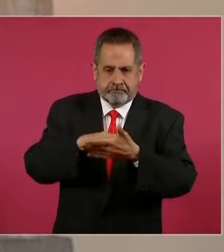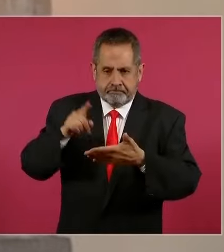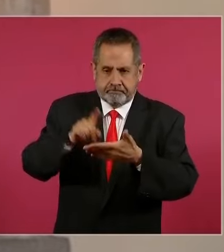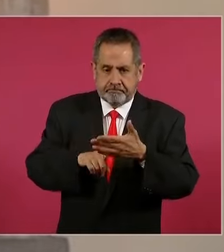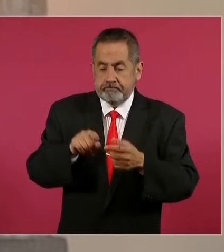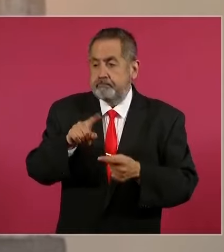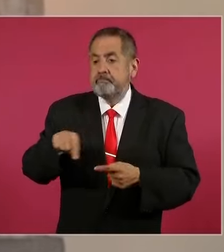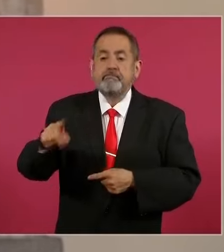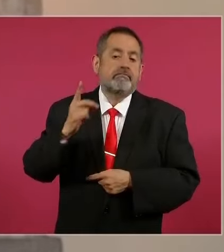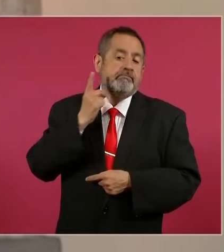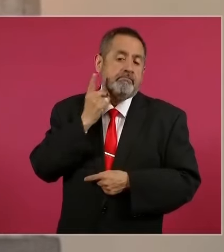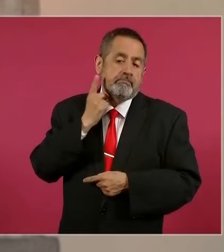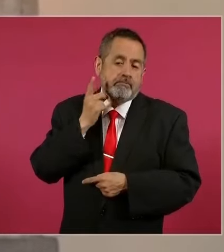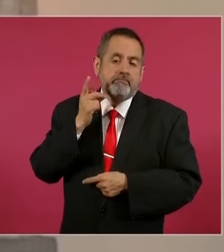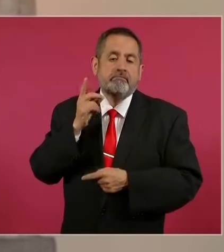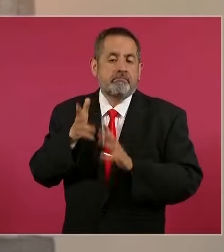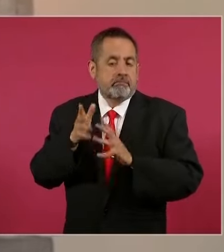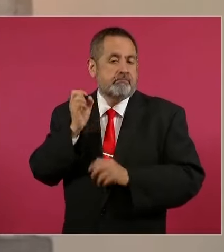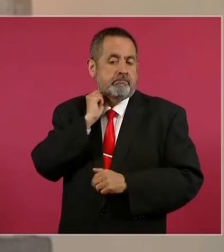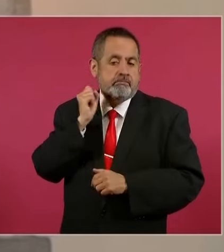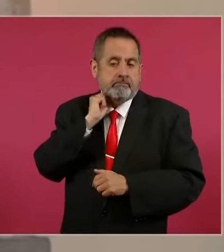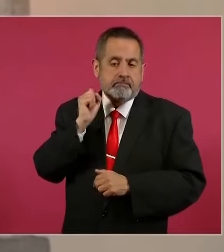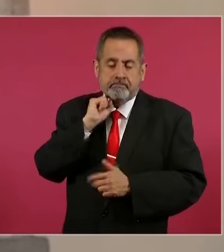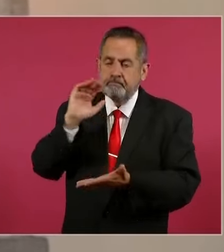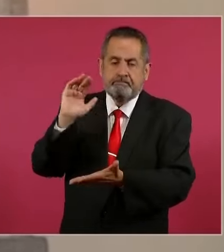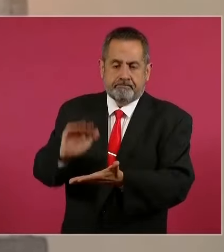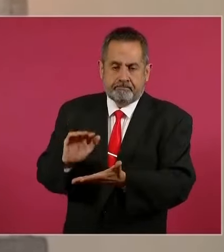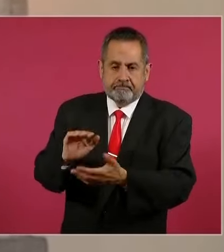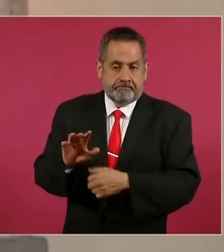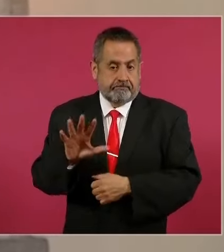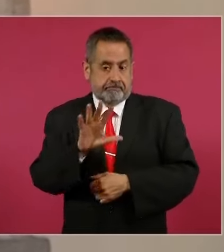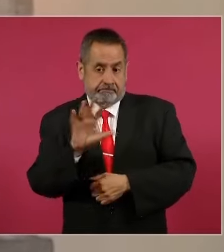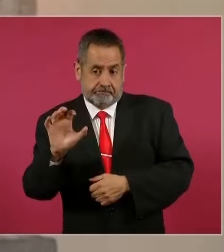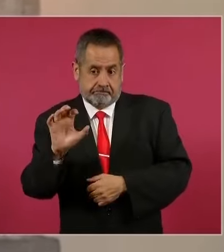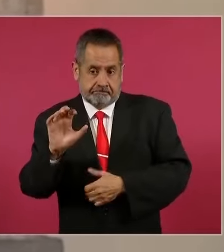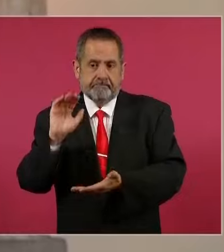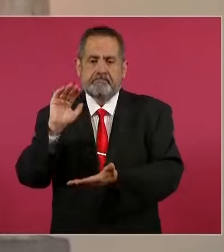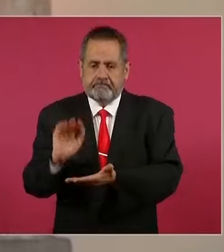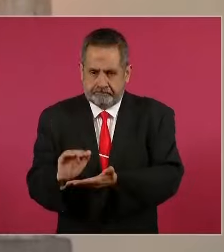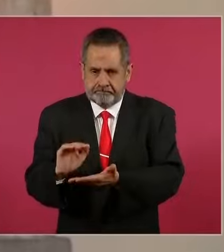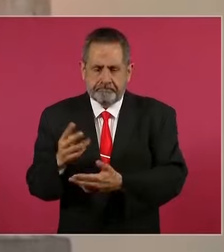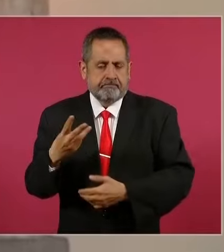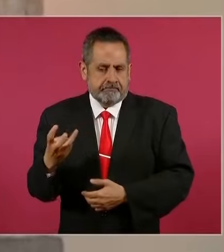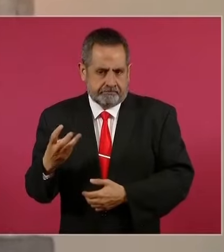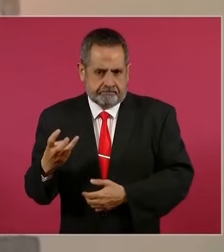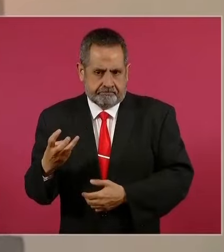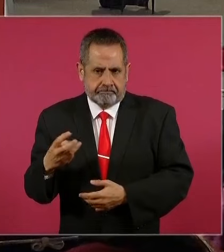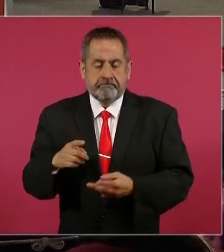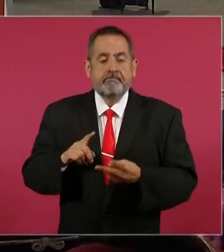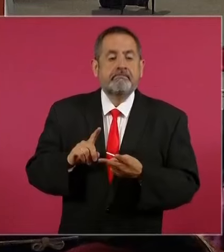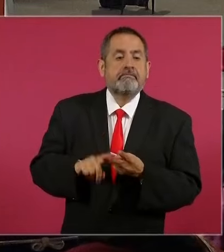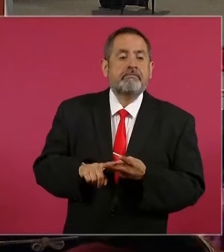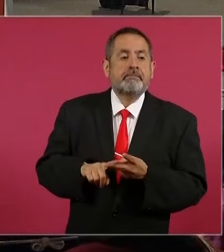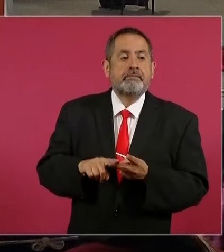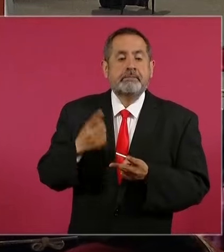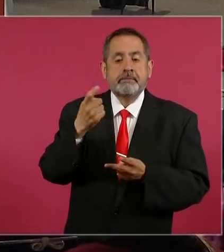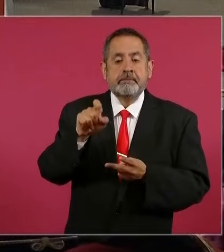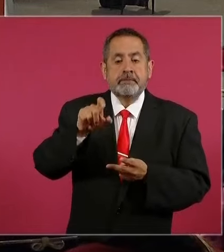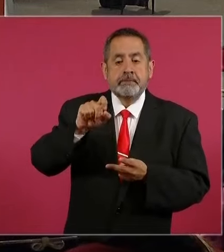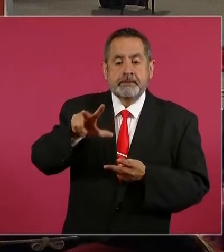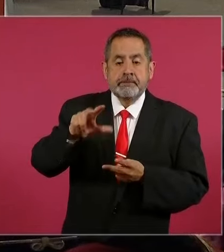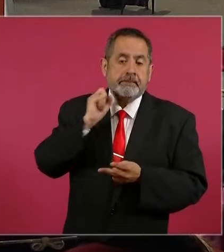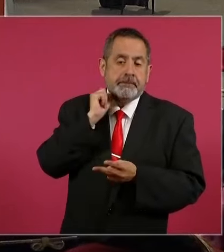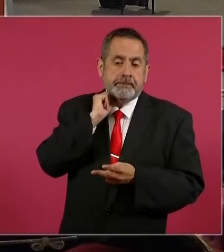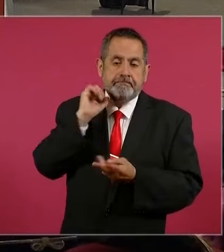plurinominales, pasa de 500 a 300 diputados, de 128 a 64